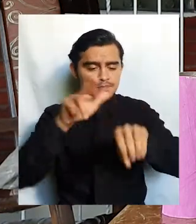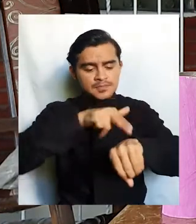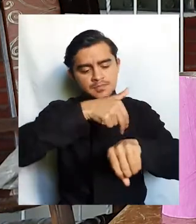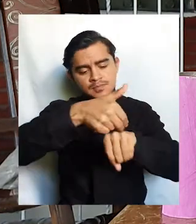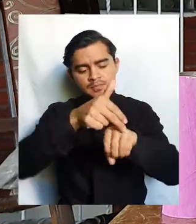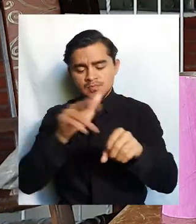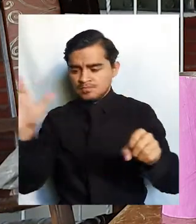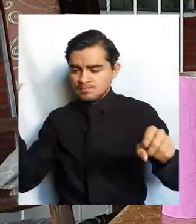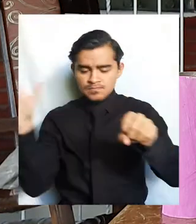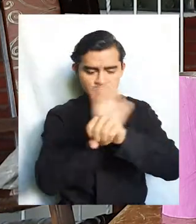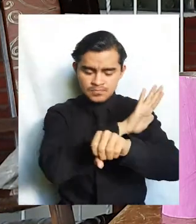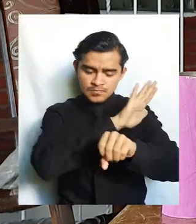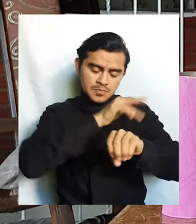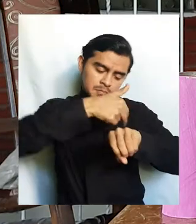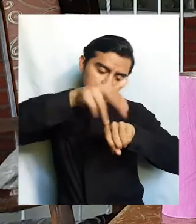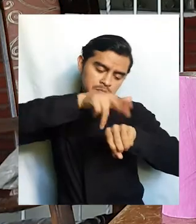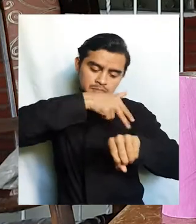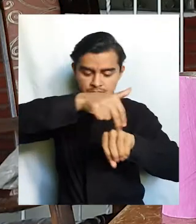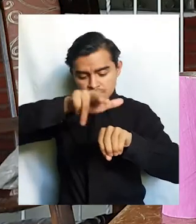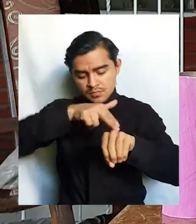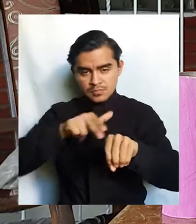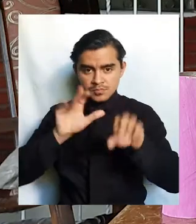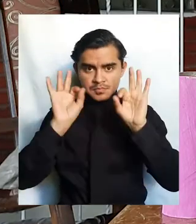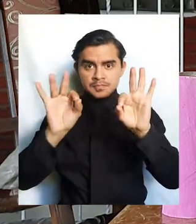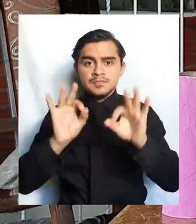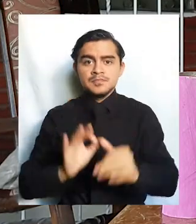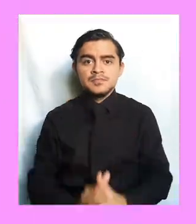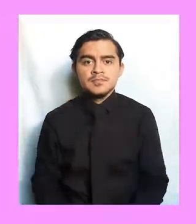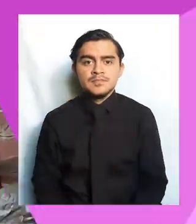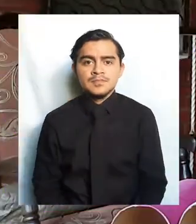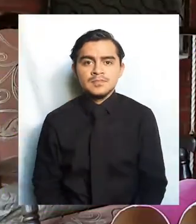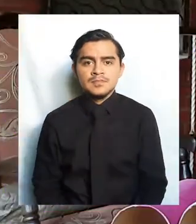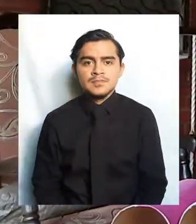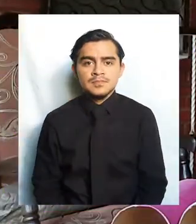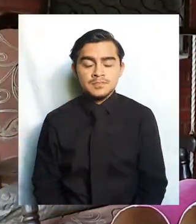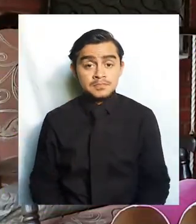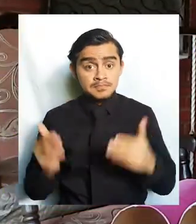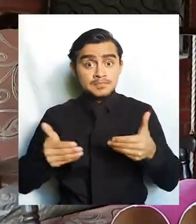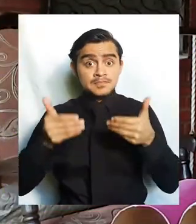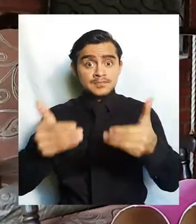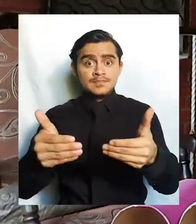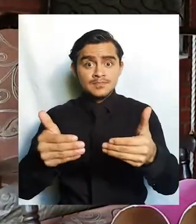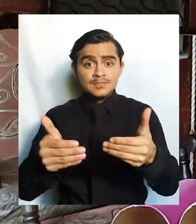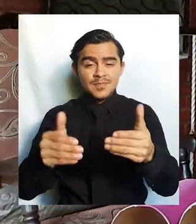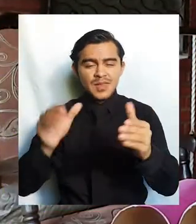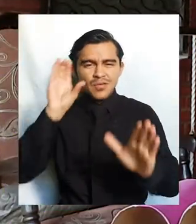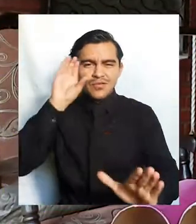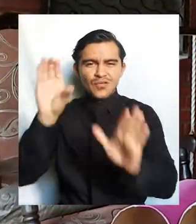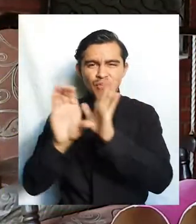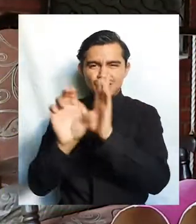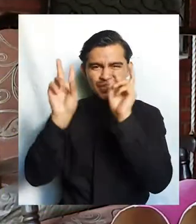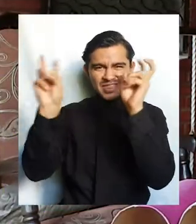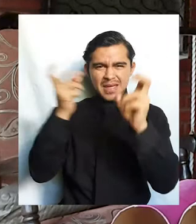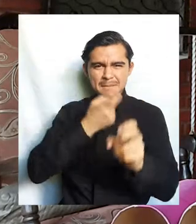quede todo nuestro tubo cubierto. Luego vamos a tomar nuestras figuritas y las vamos a pegar